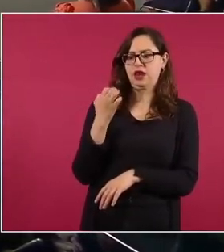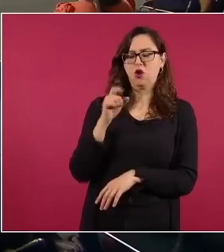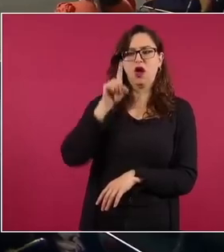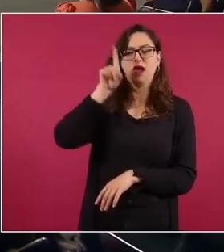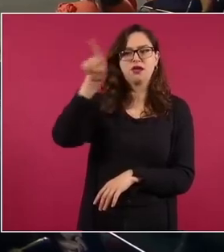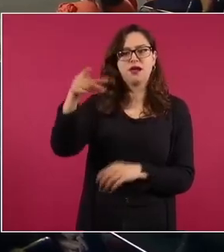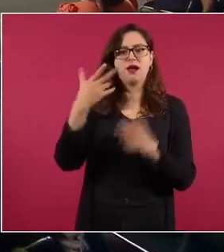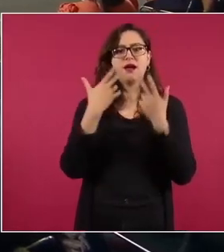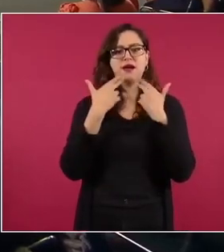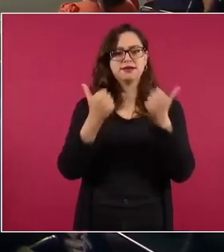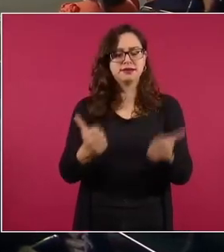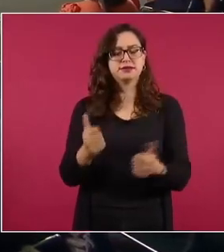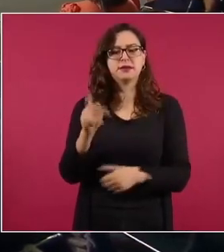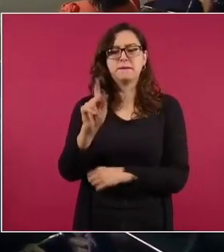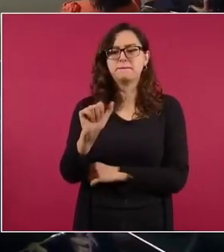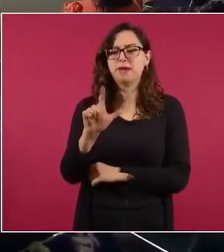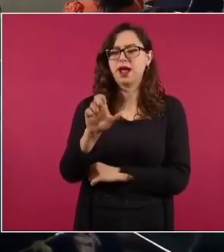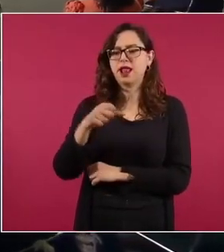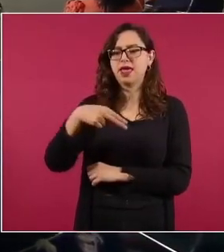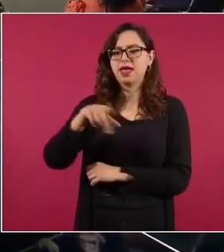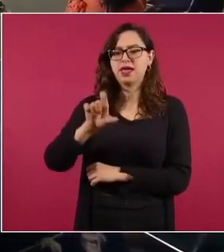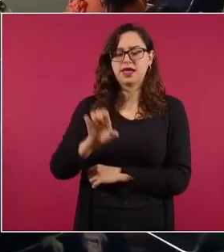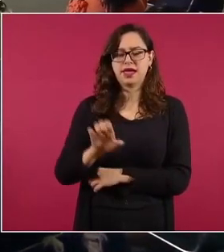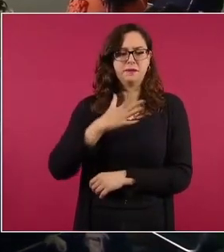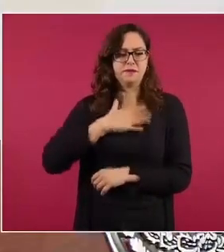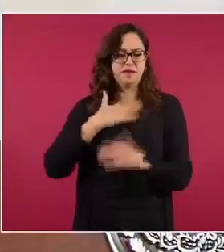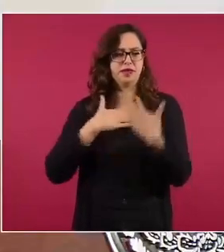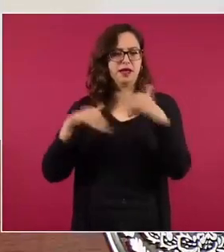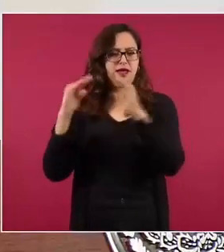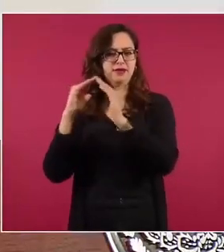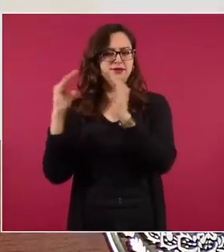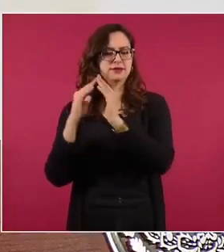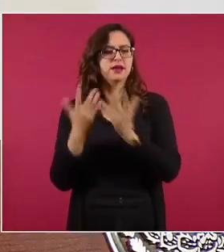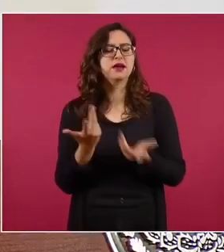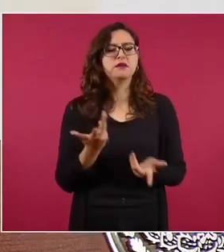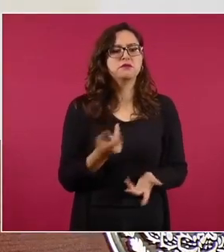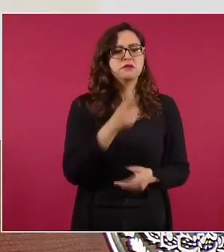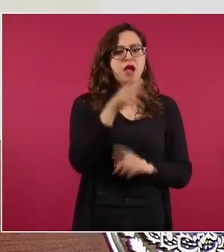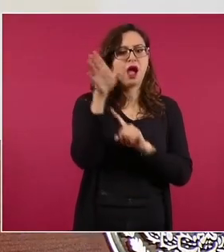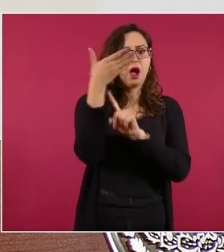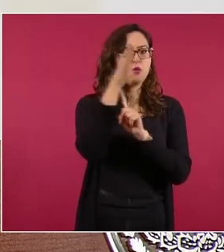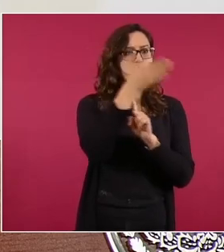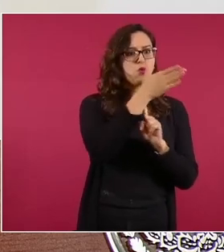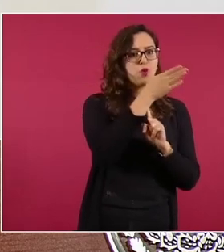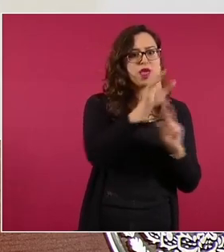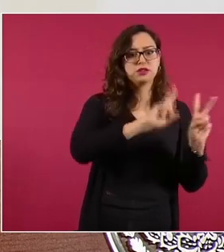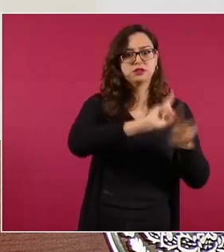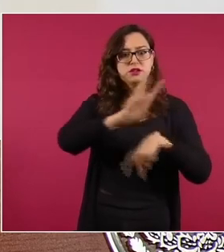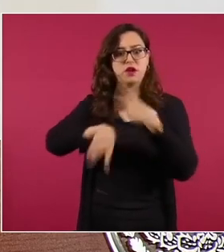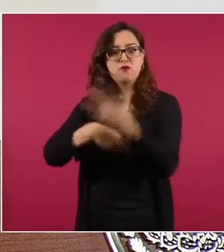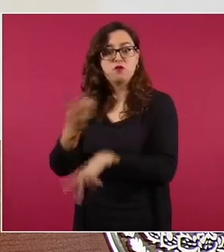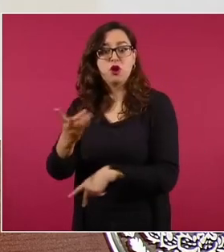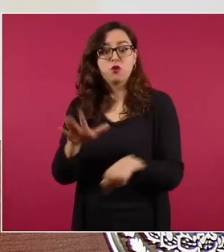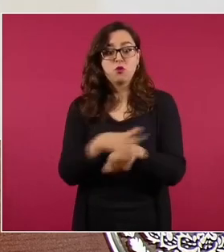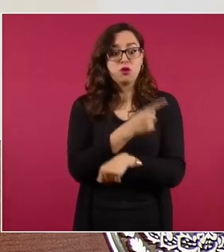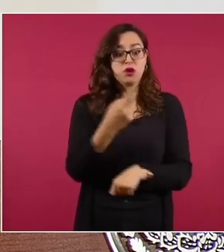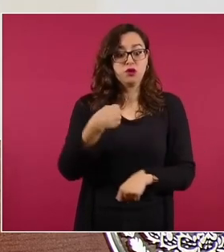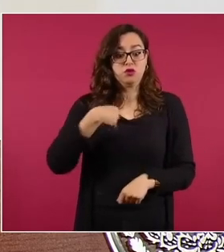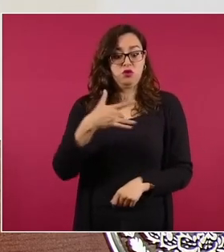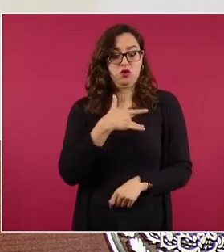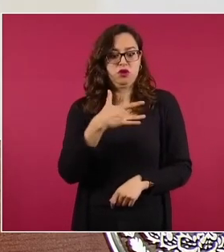había un riesgo de infarto